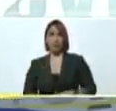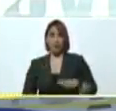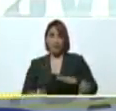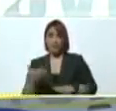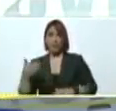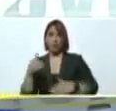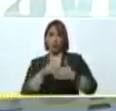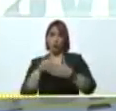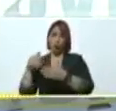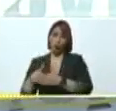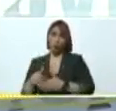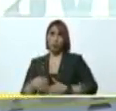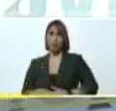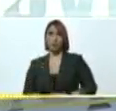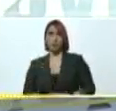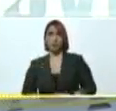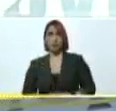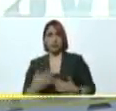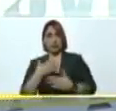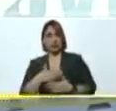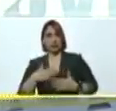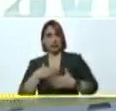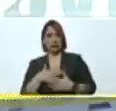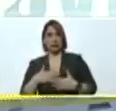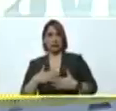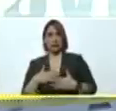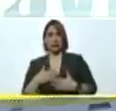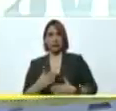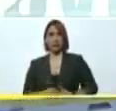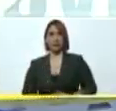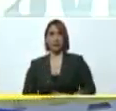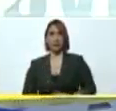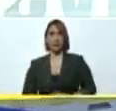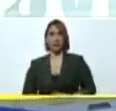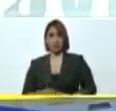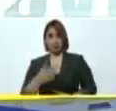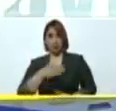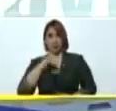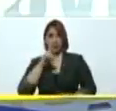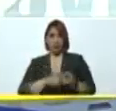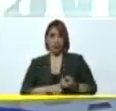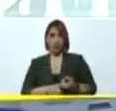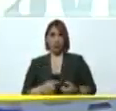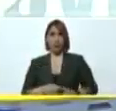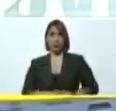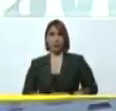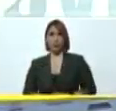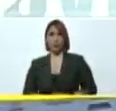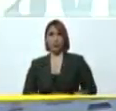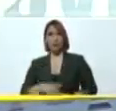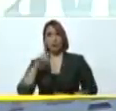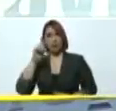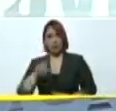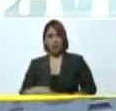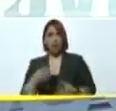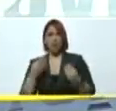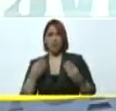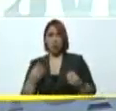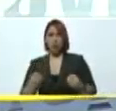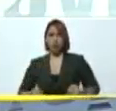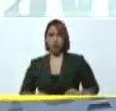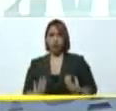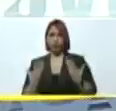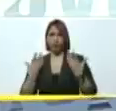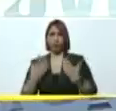a votar, yo estoy muy entusiasmado, Silia, mi esposa, también muy entusiasmada,